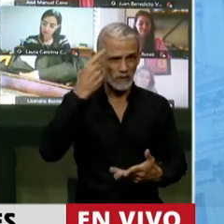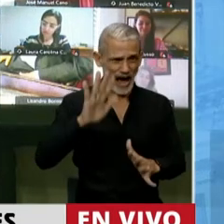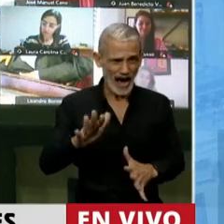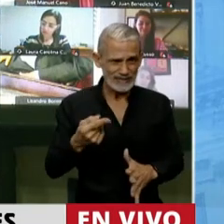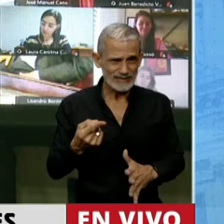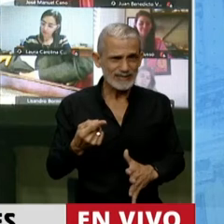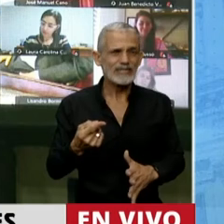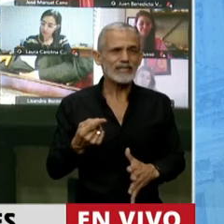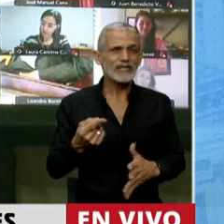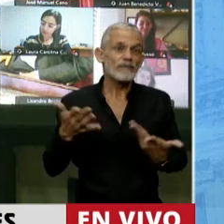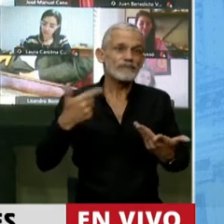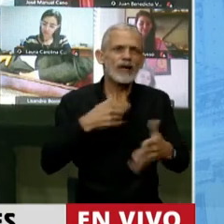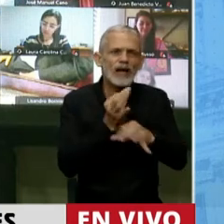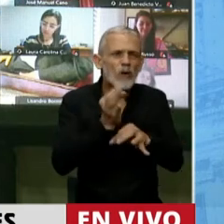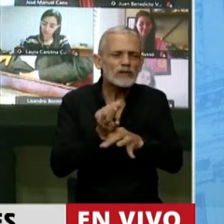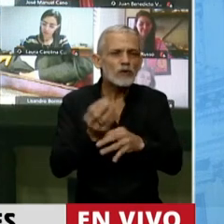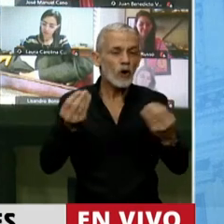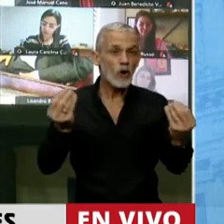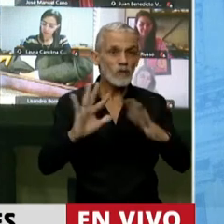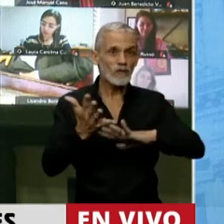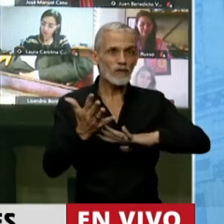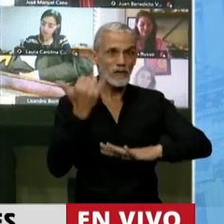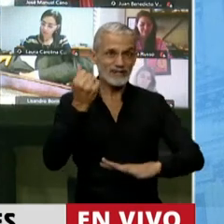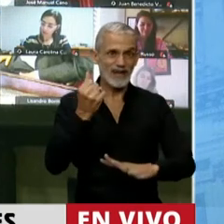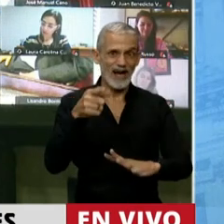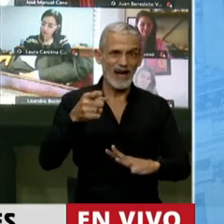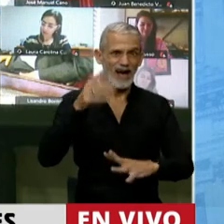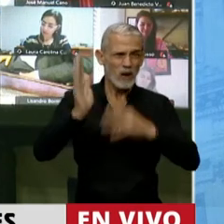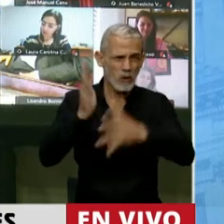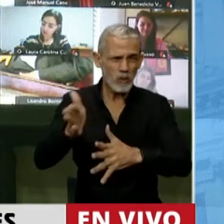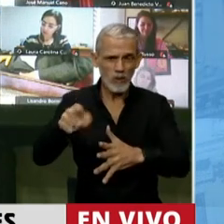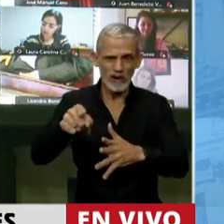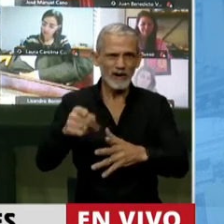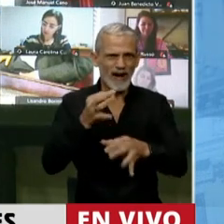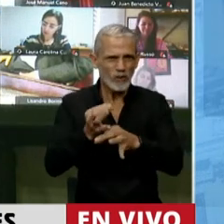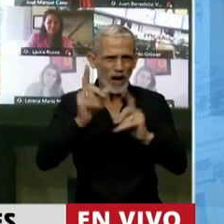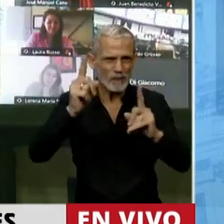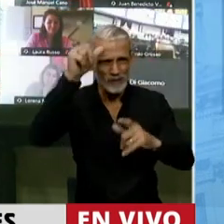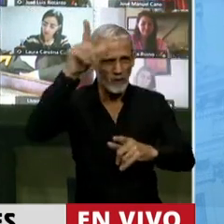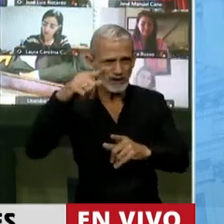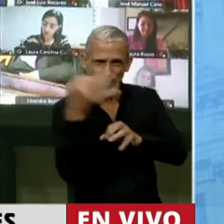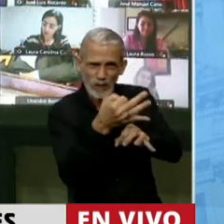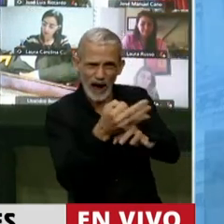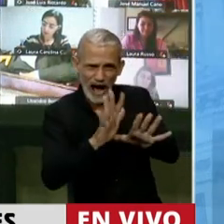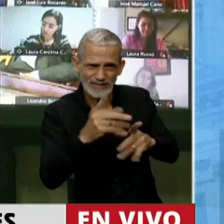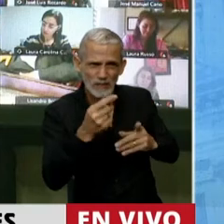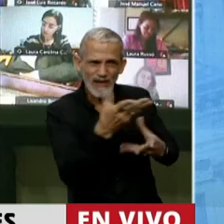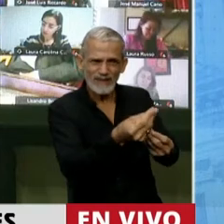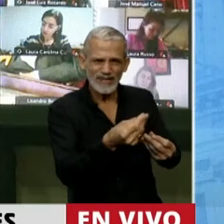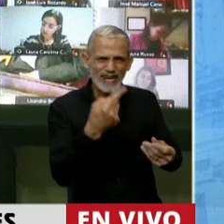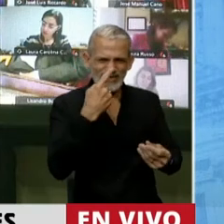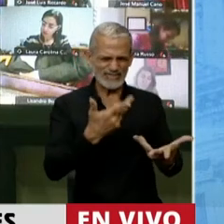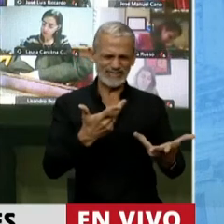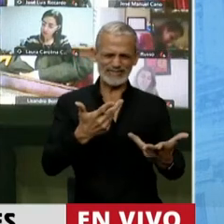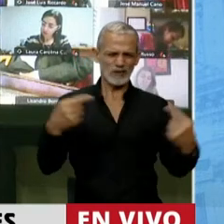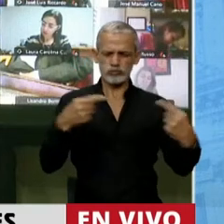educar a quienes los están reprimiendo para defender los intereses de las megas mineras, plantearles que